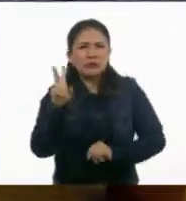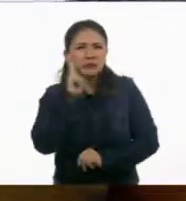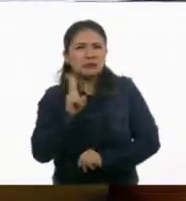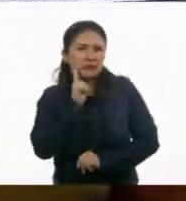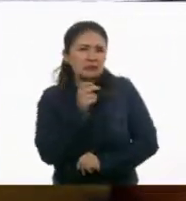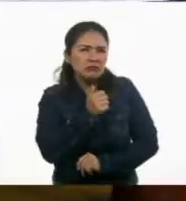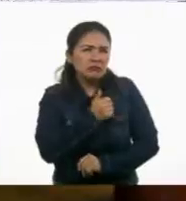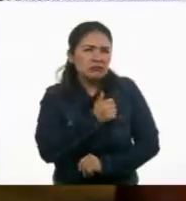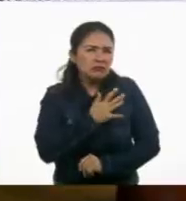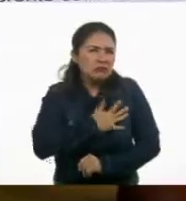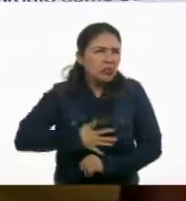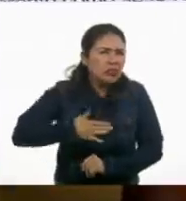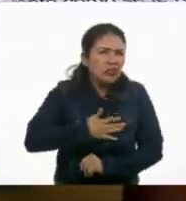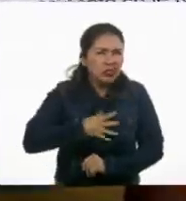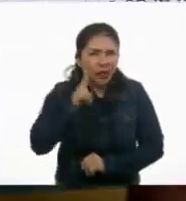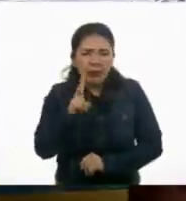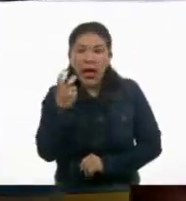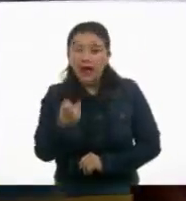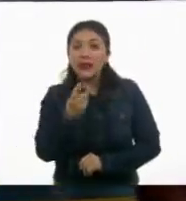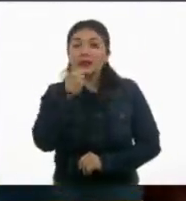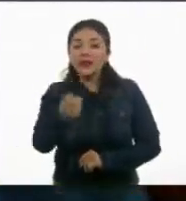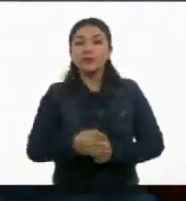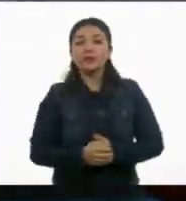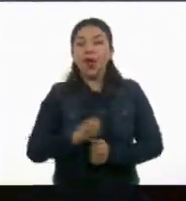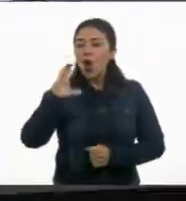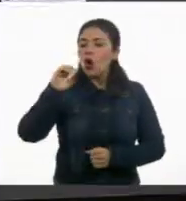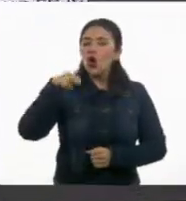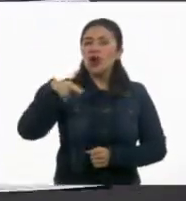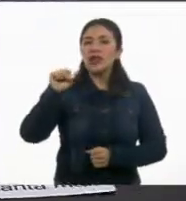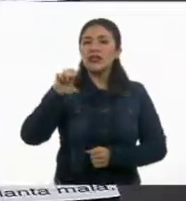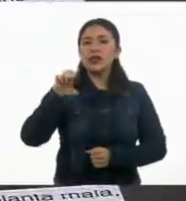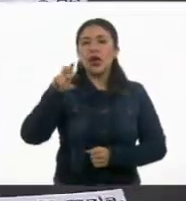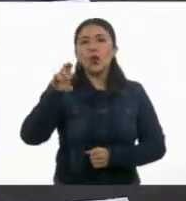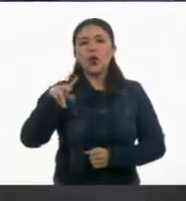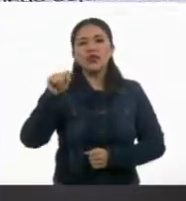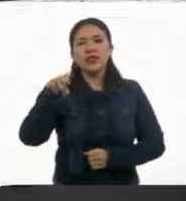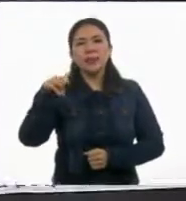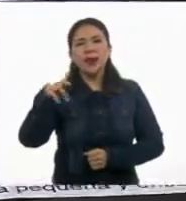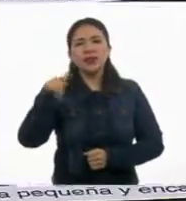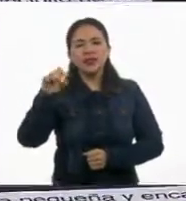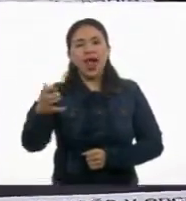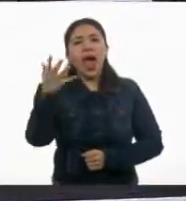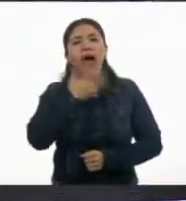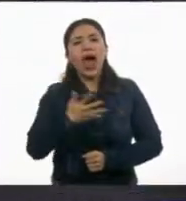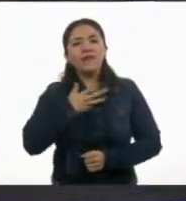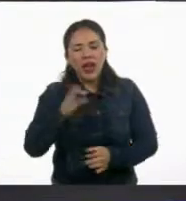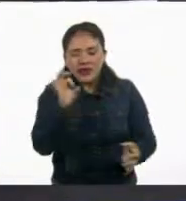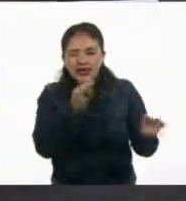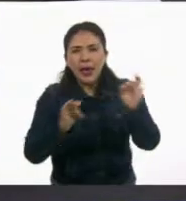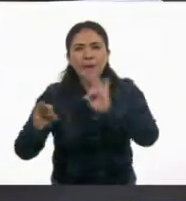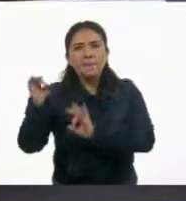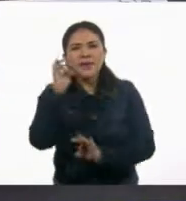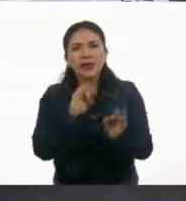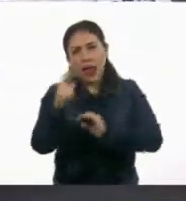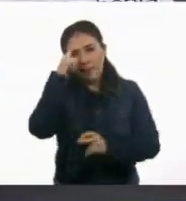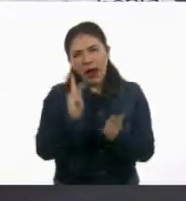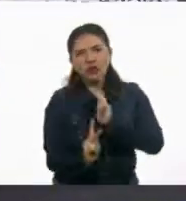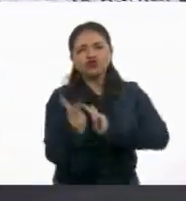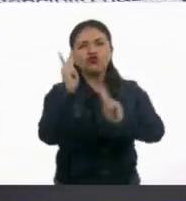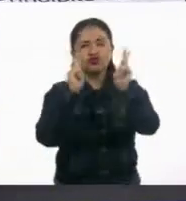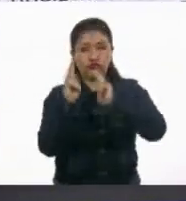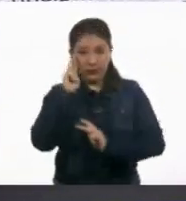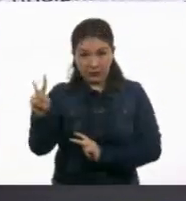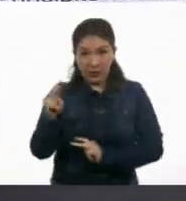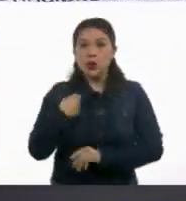comenzamos con esta que dice, Consecuentemente, había semillas de hierbas buenas. Vamos a